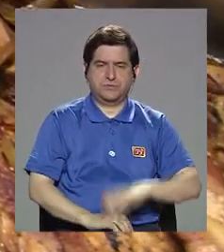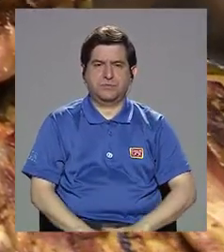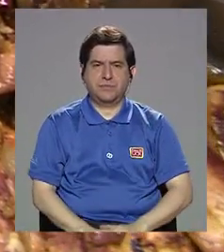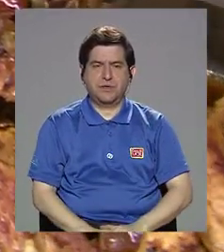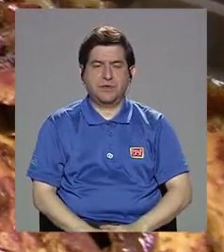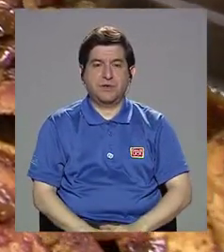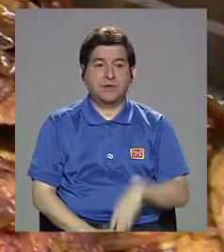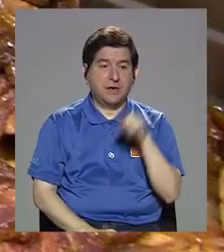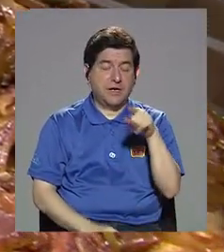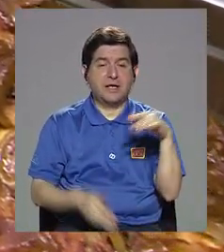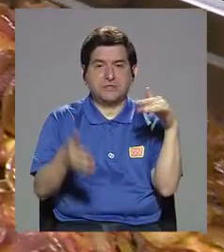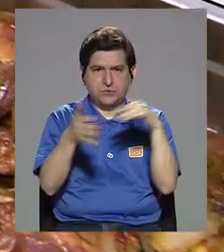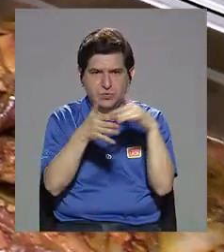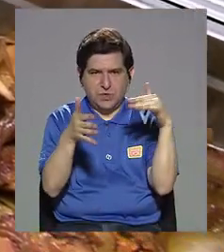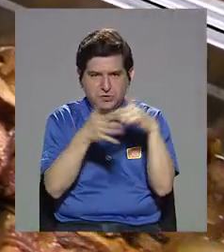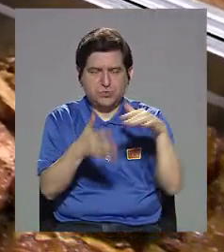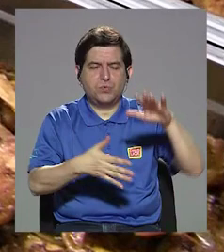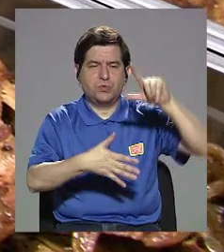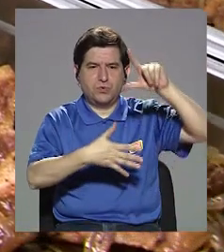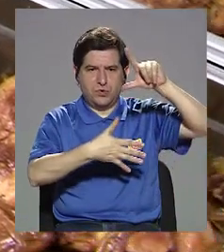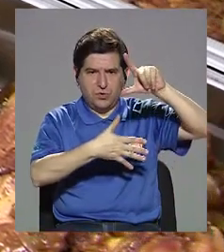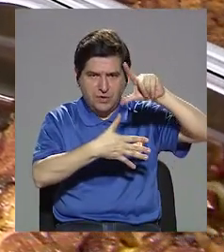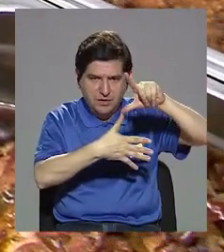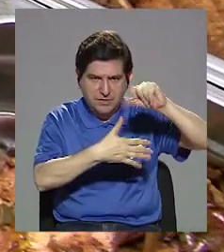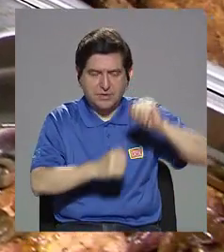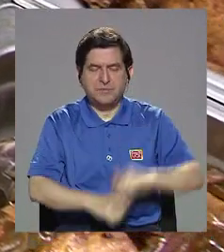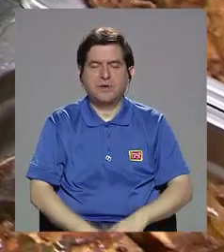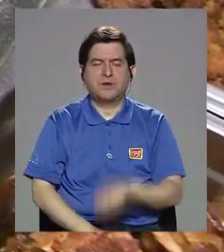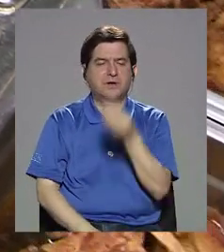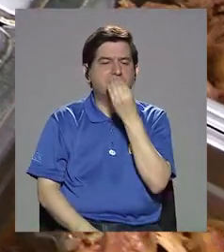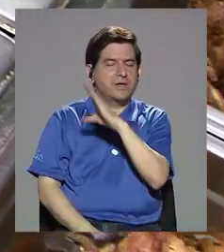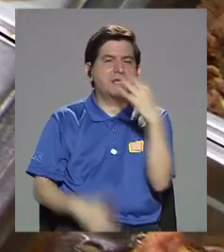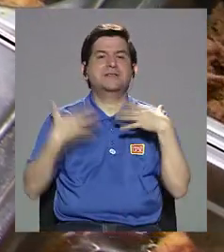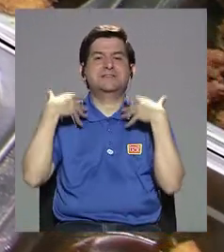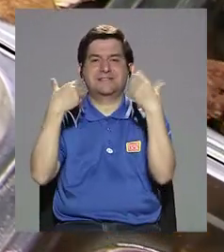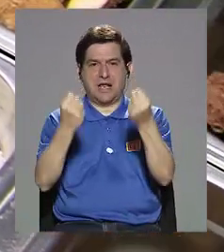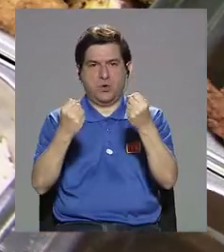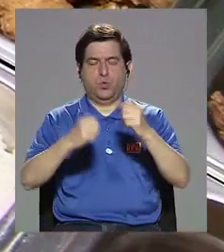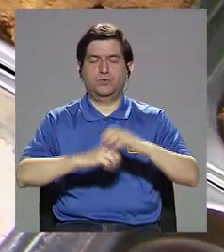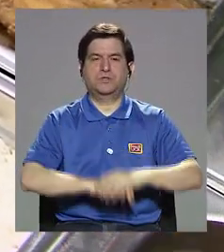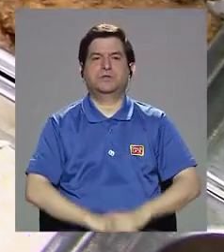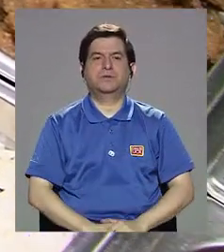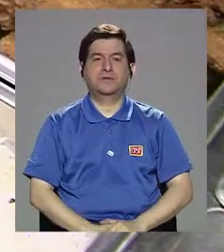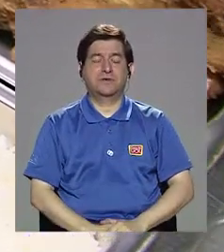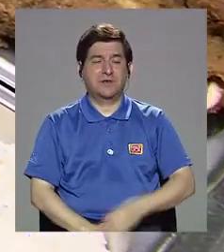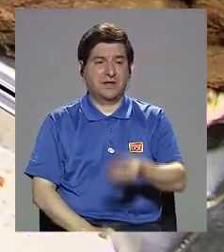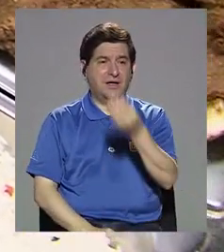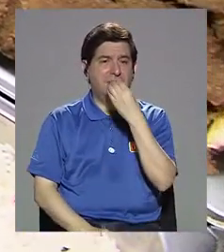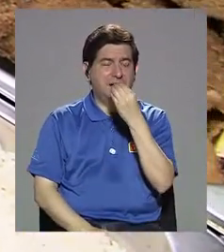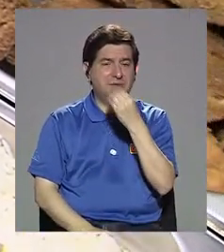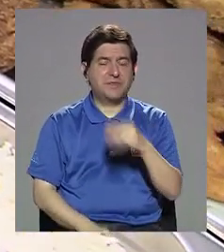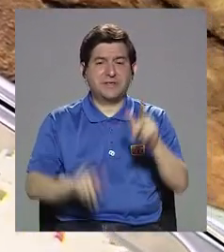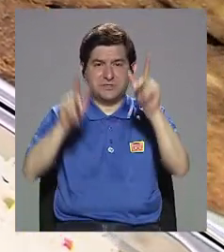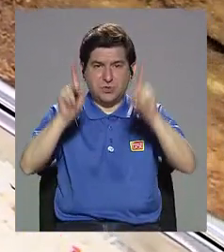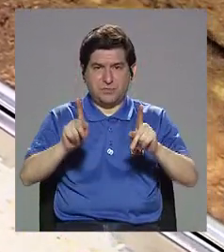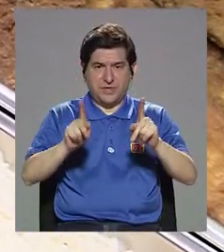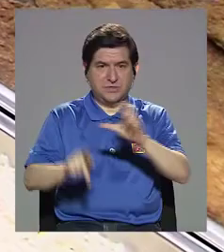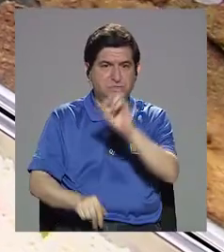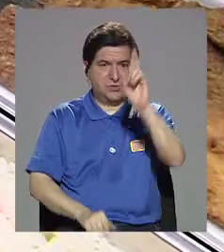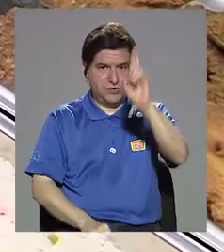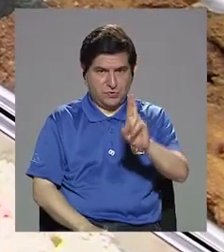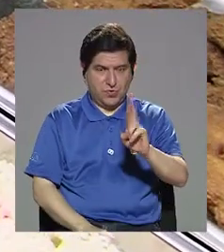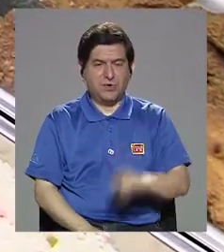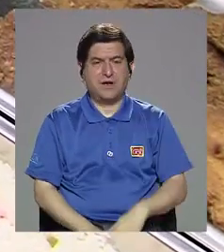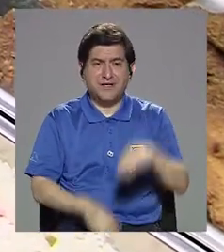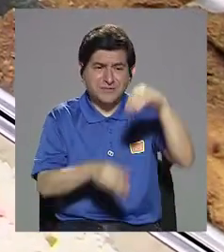llamado ELANS, Estudio Latinoamericano de Nutrición y Salud, la dieta del costarricense